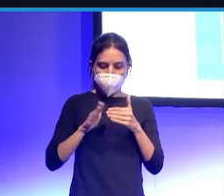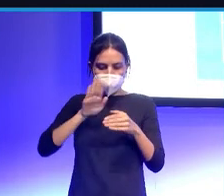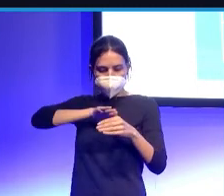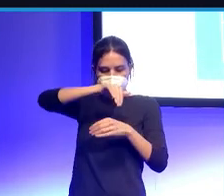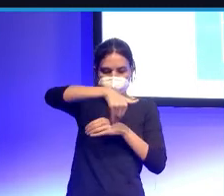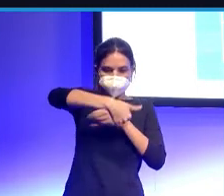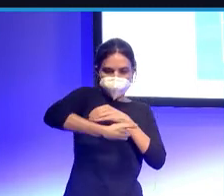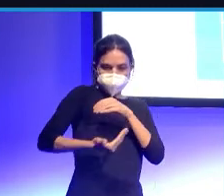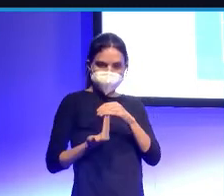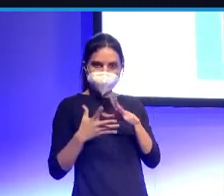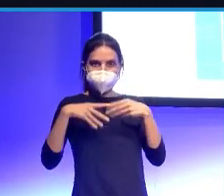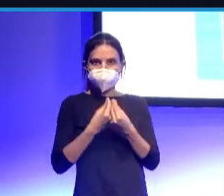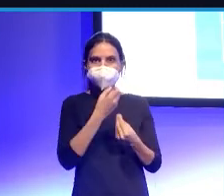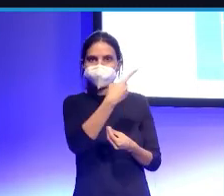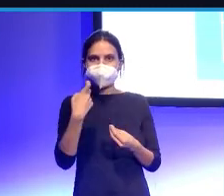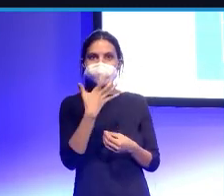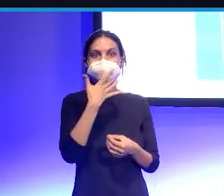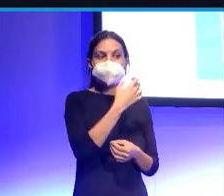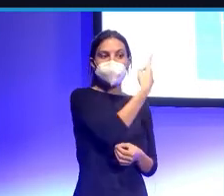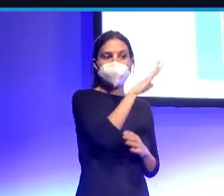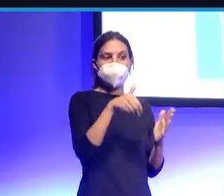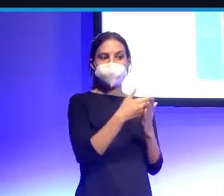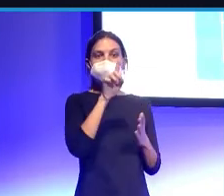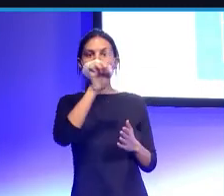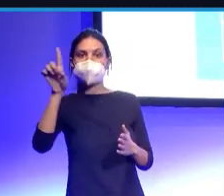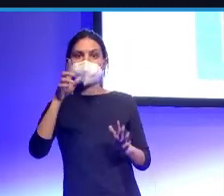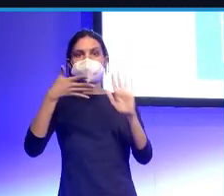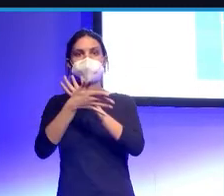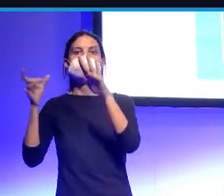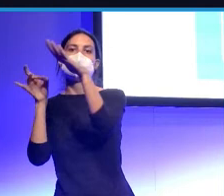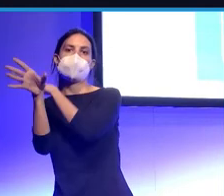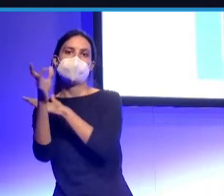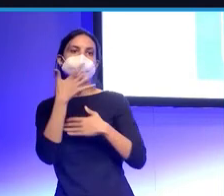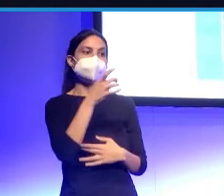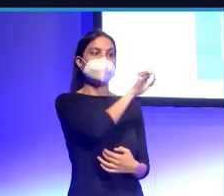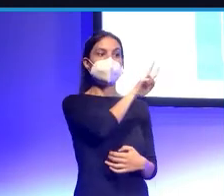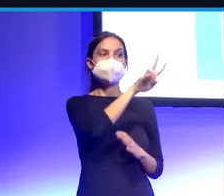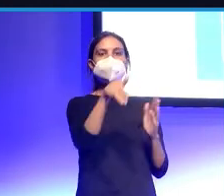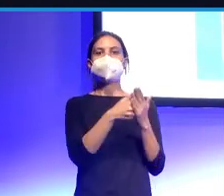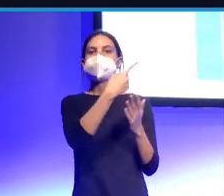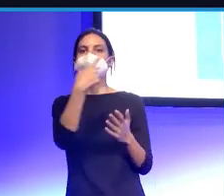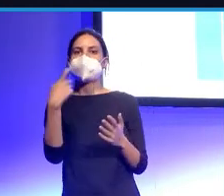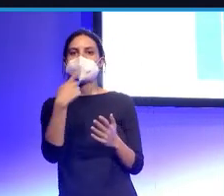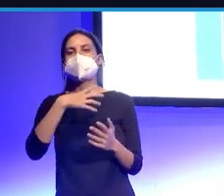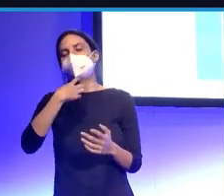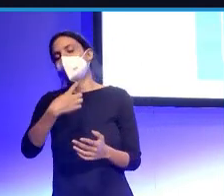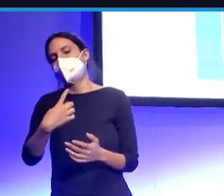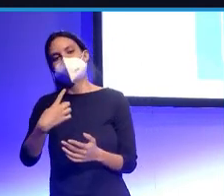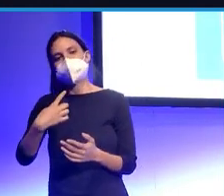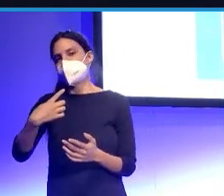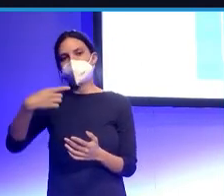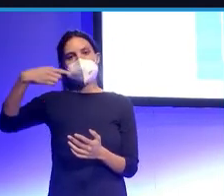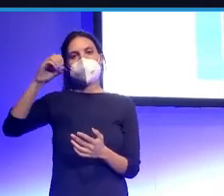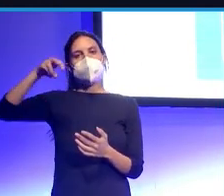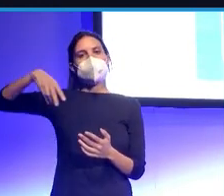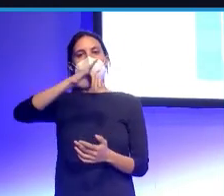si sale entre un 1 y un 11, podemos decir que ha sido gol y si sale entre 12 y 100 podemos decir que Gonzalo Guedes